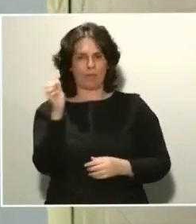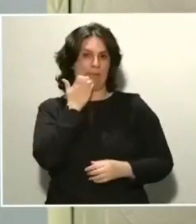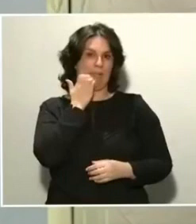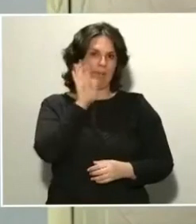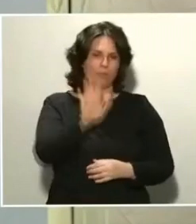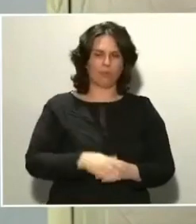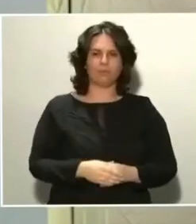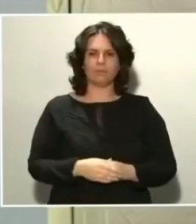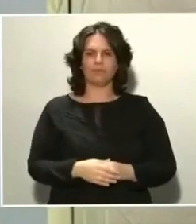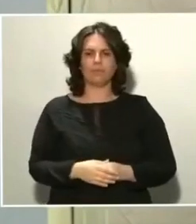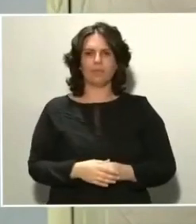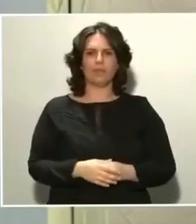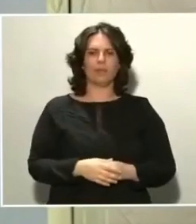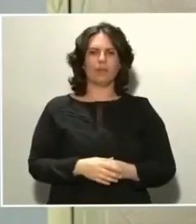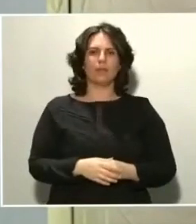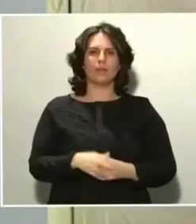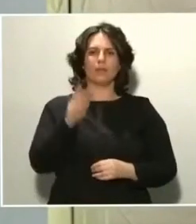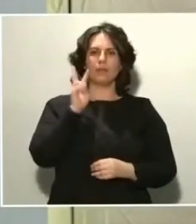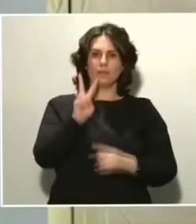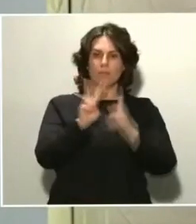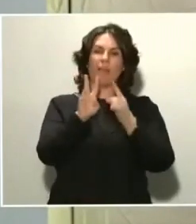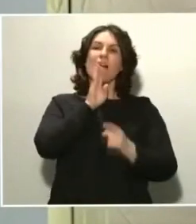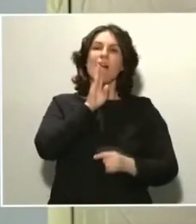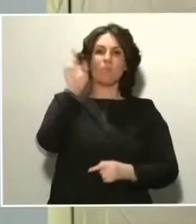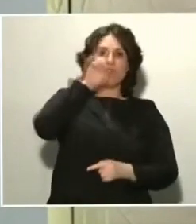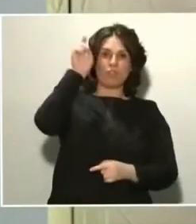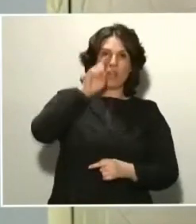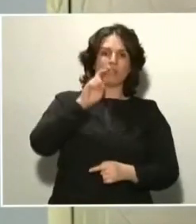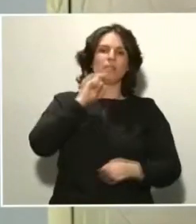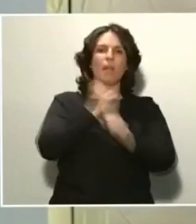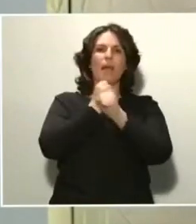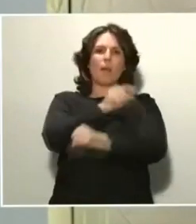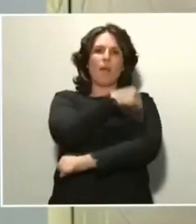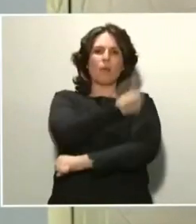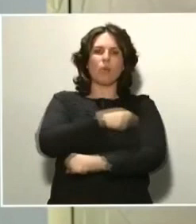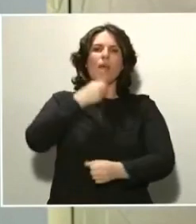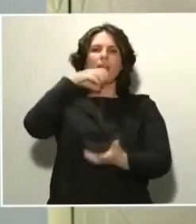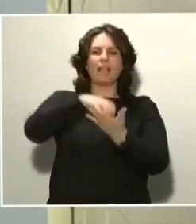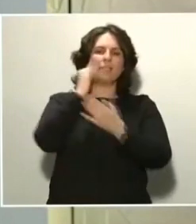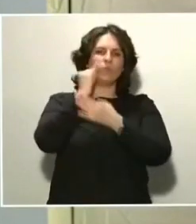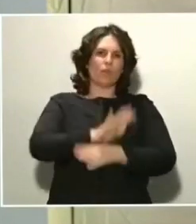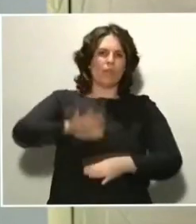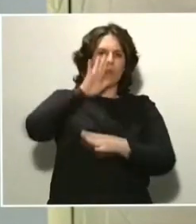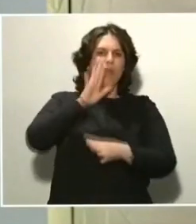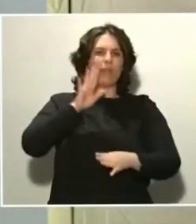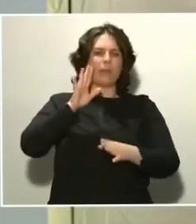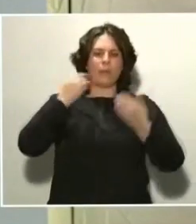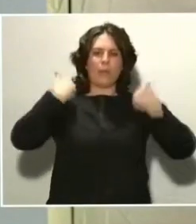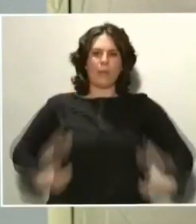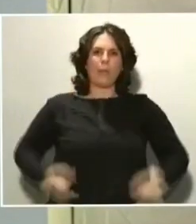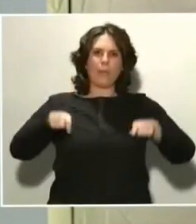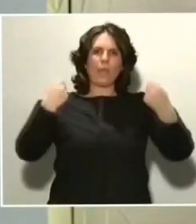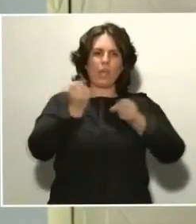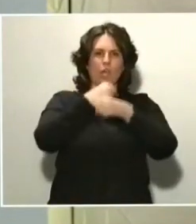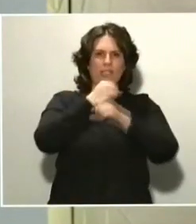profesores Sola y Enjuanes trabajan en una vacuna en el Centro Nacional de Biotecnología. Tienen muchísima experiencia de haber